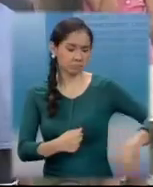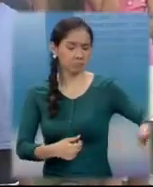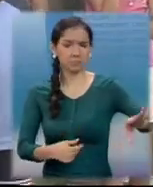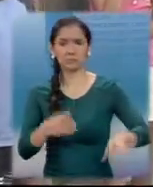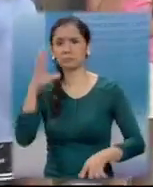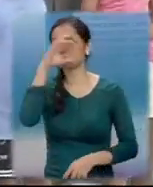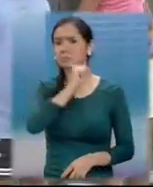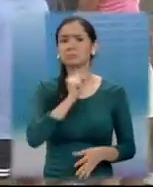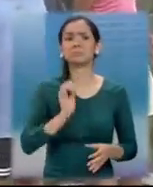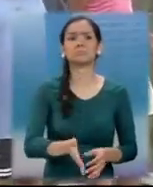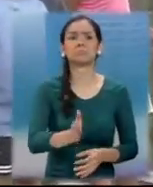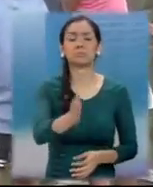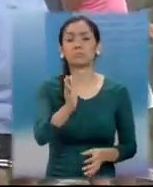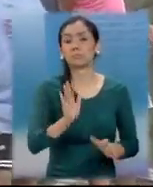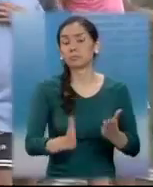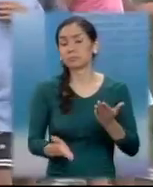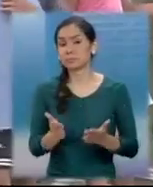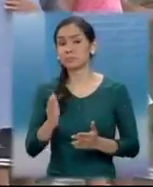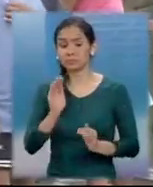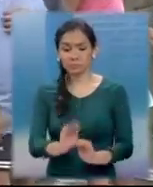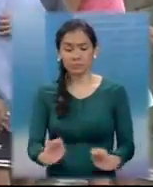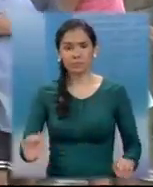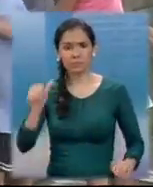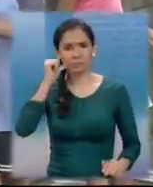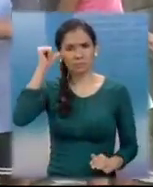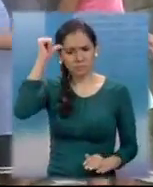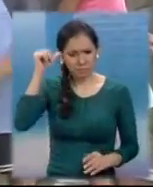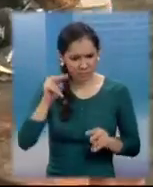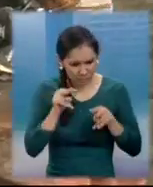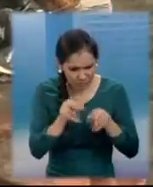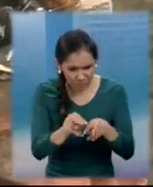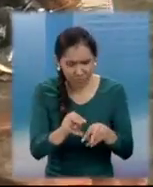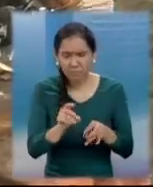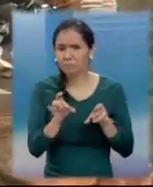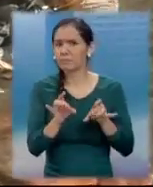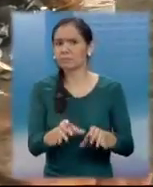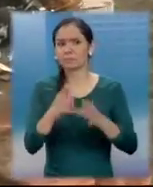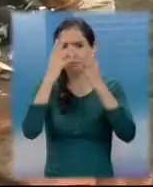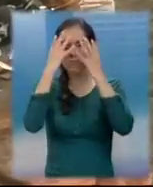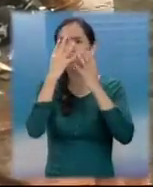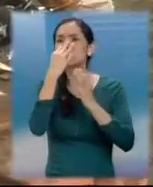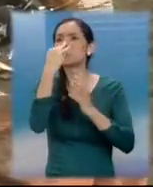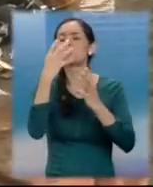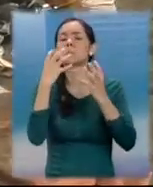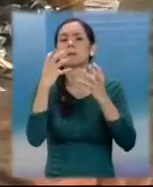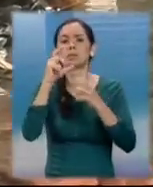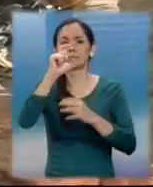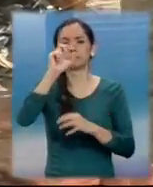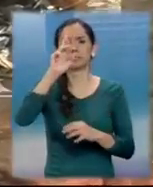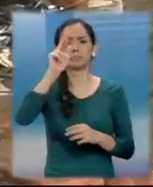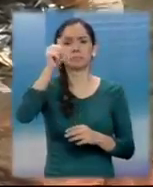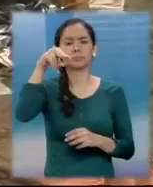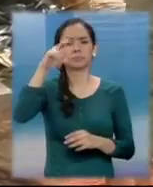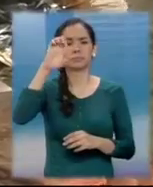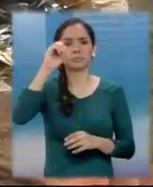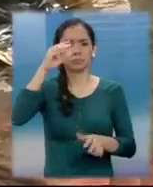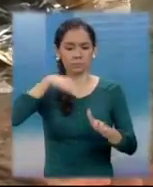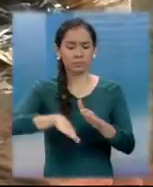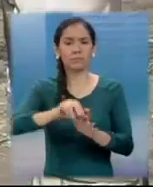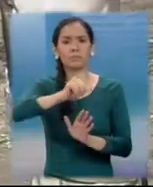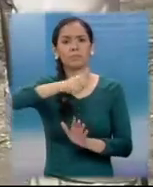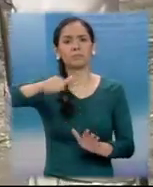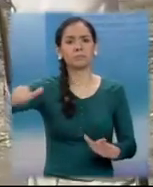y no se dieron cuenta. Niños y adultos no podían dar crédito a lo que estaban observando. Los cráneos estaban entre una poza de agua,